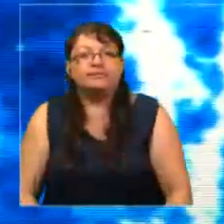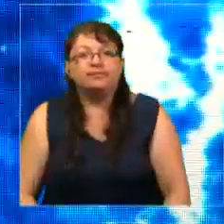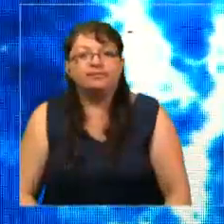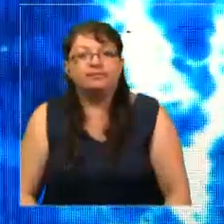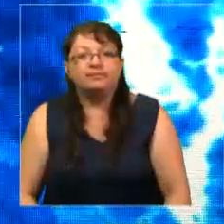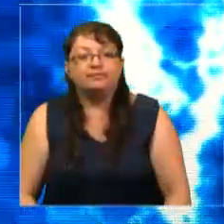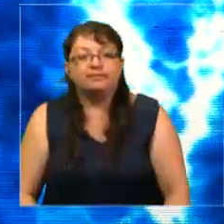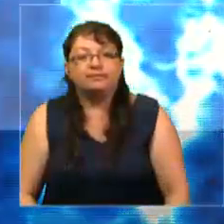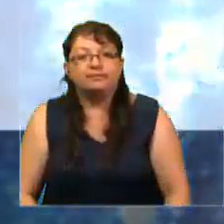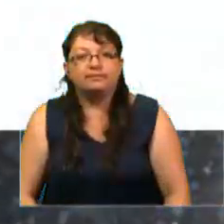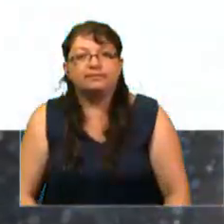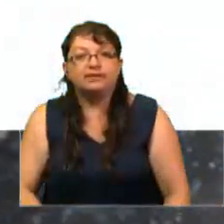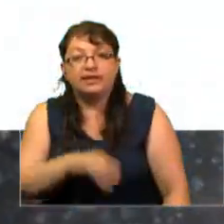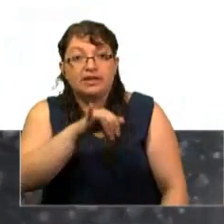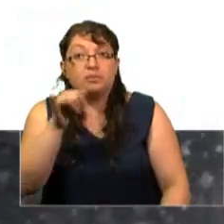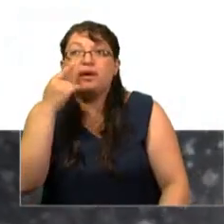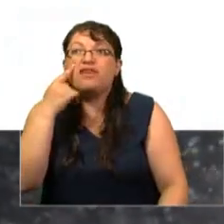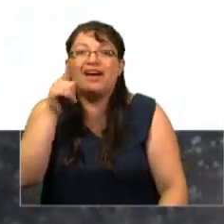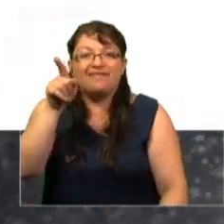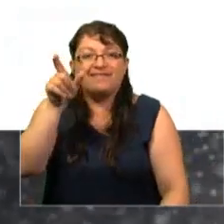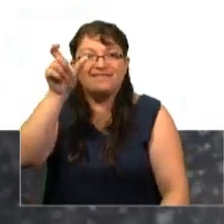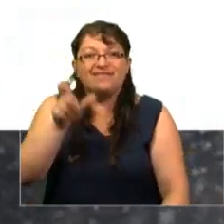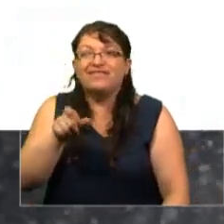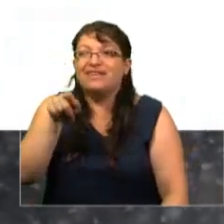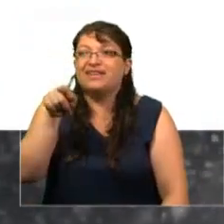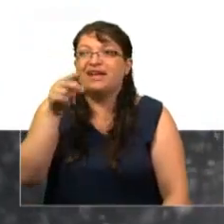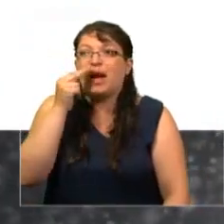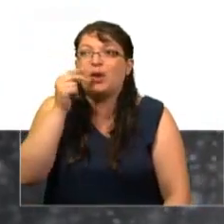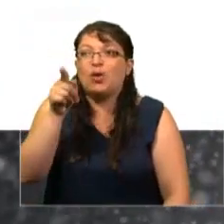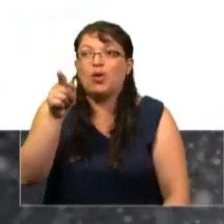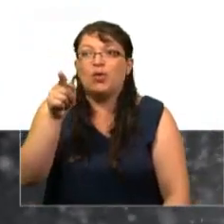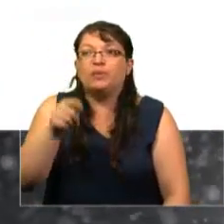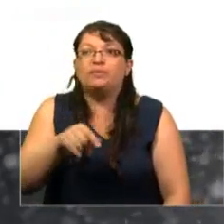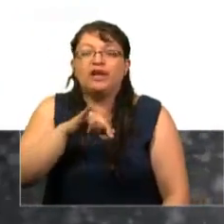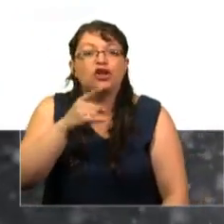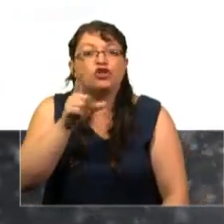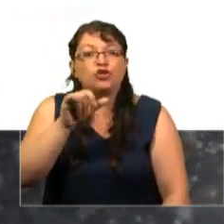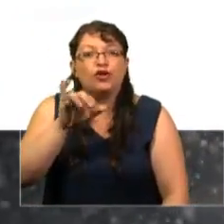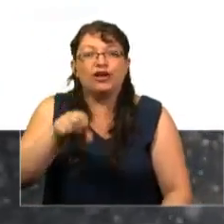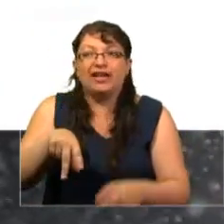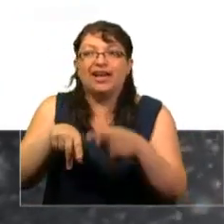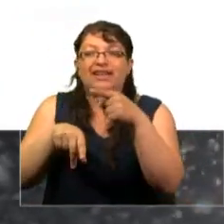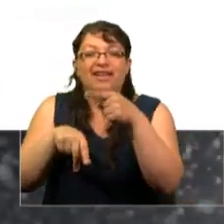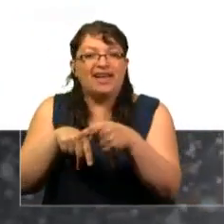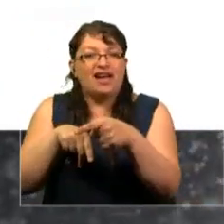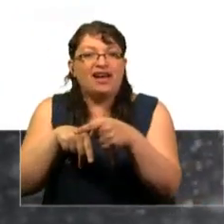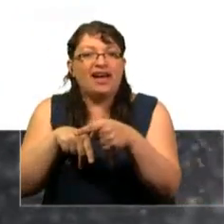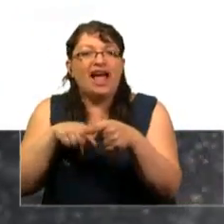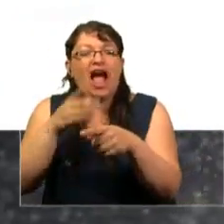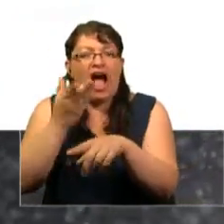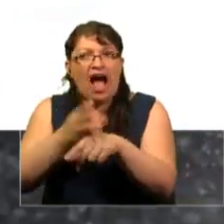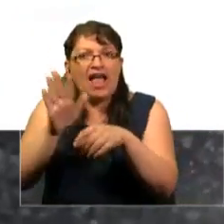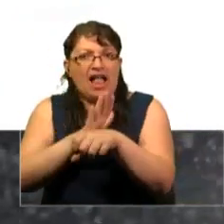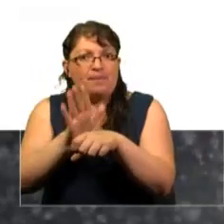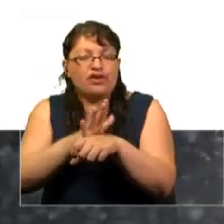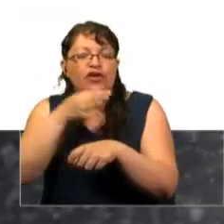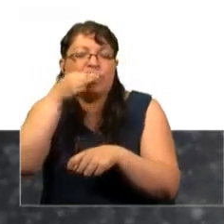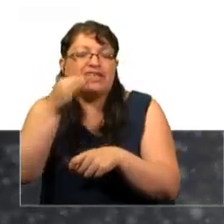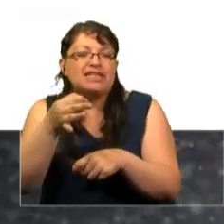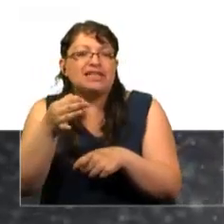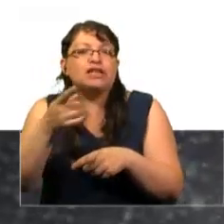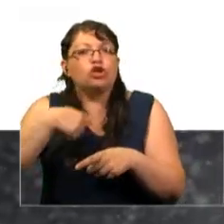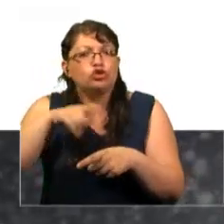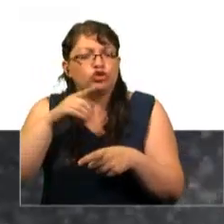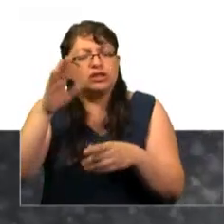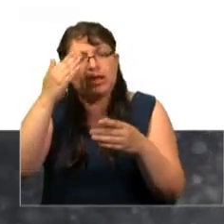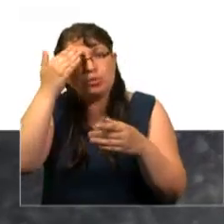es privado. Van a ver a este hombre ahí, Julian Wheatland, que tiene una parte en la película que dice, porque estamos preocupados